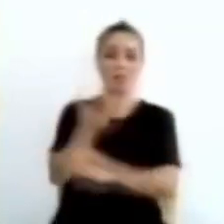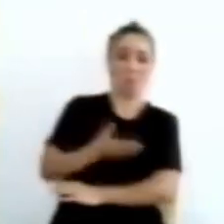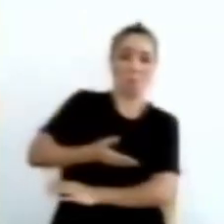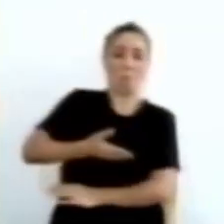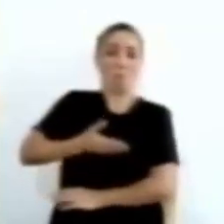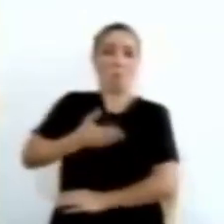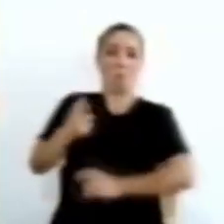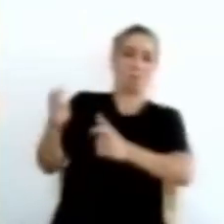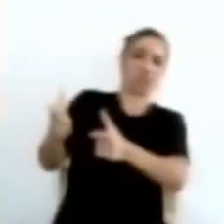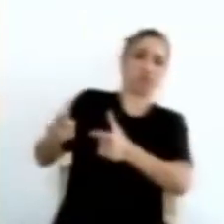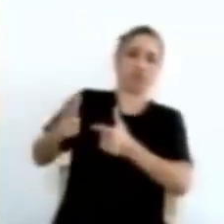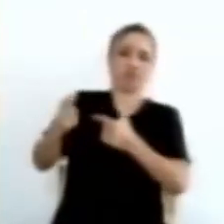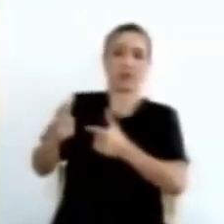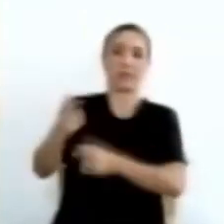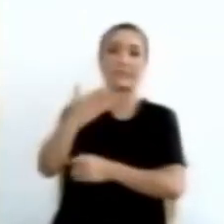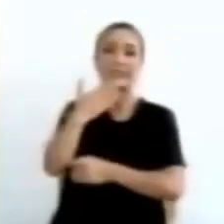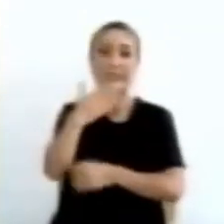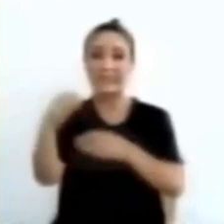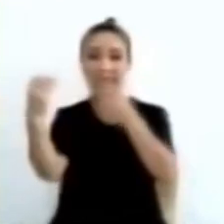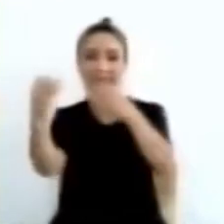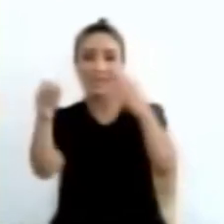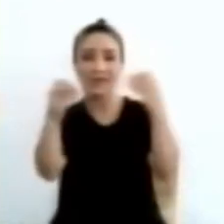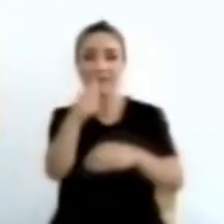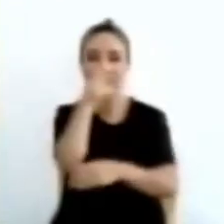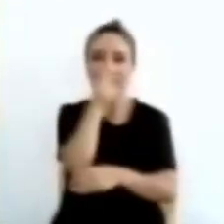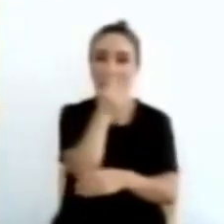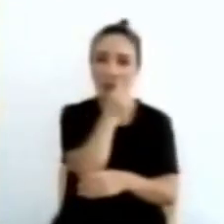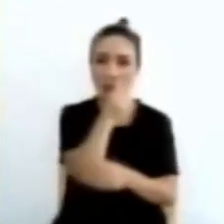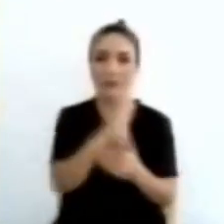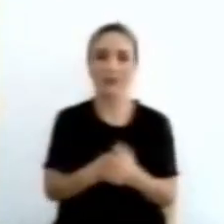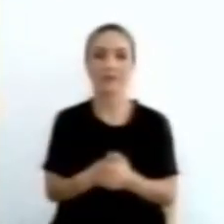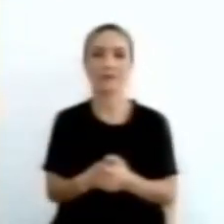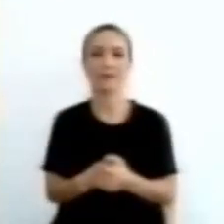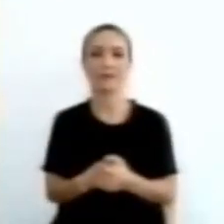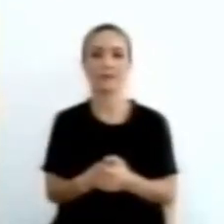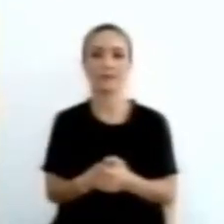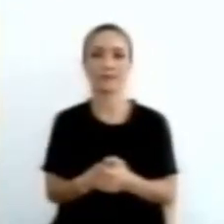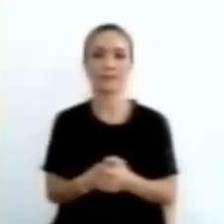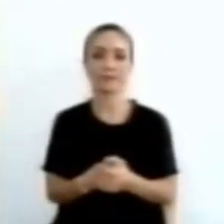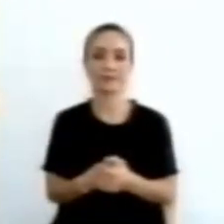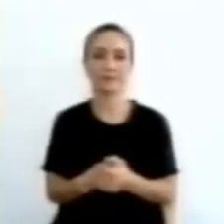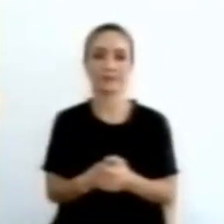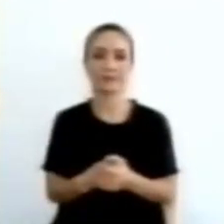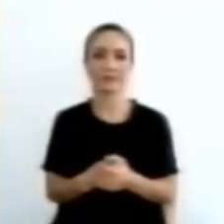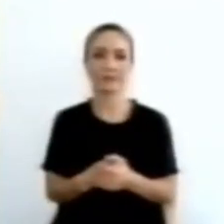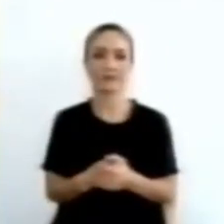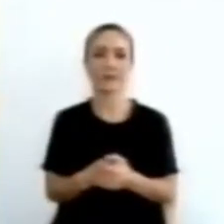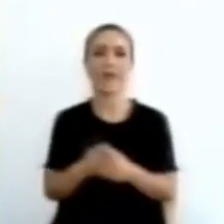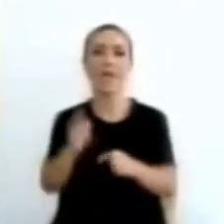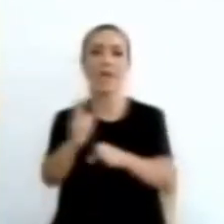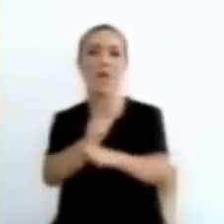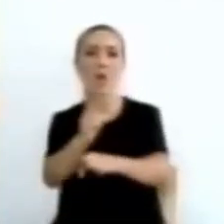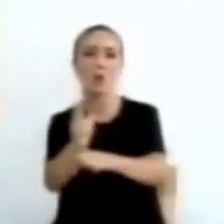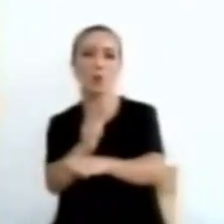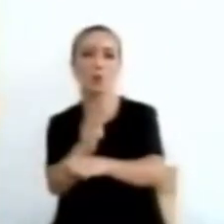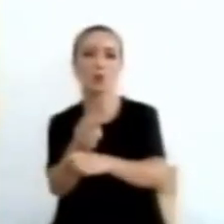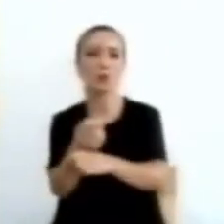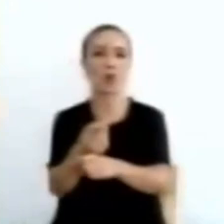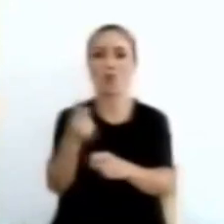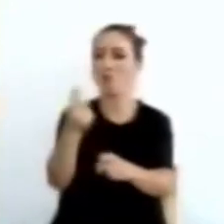gracias al narcotráfico y el blanqueado de capitales en